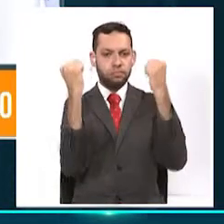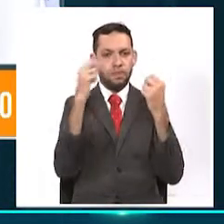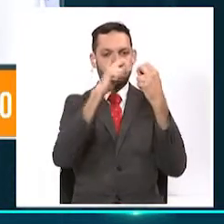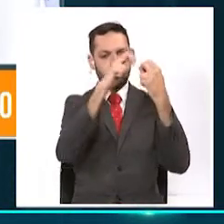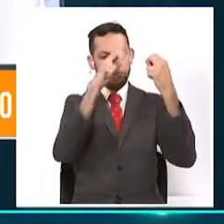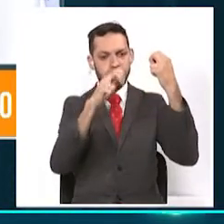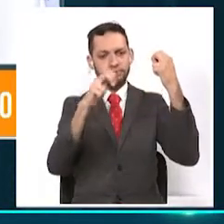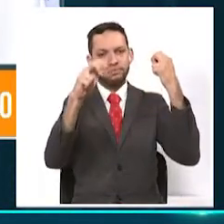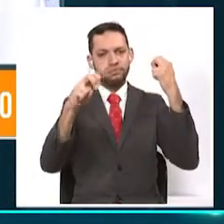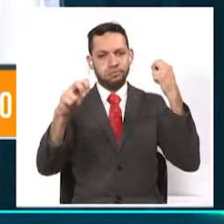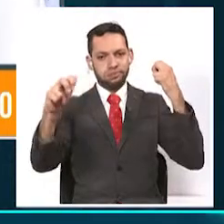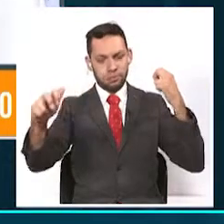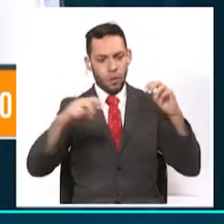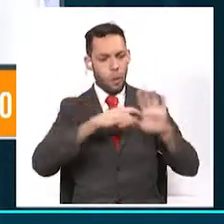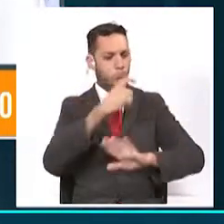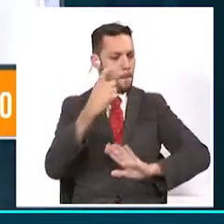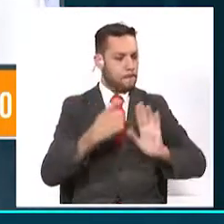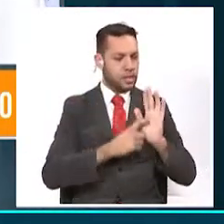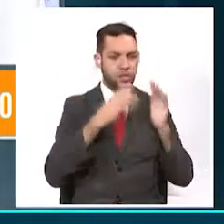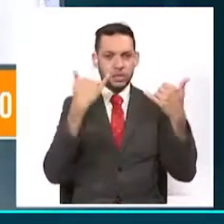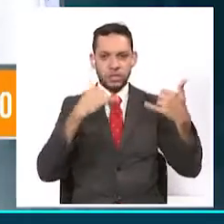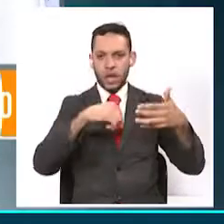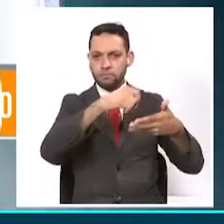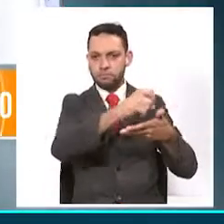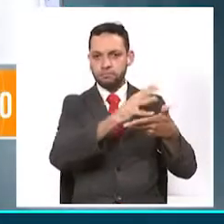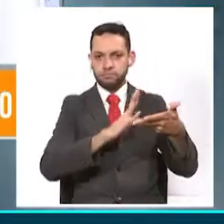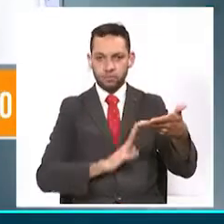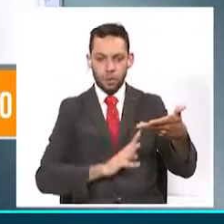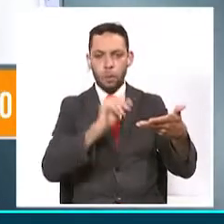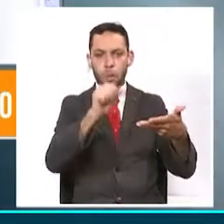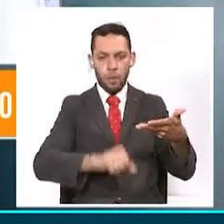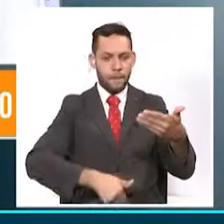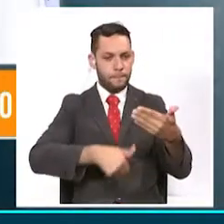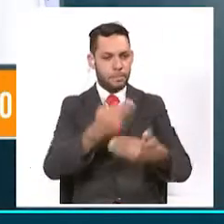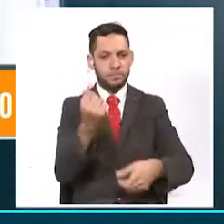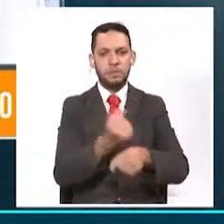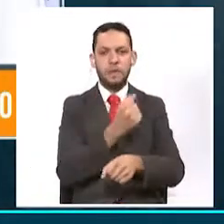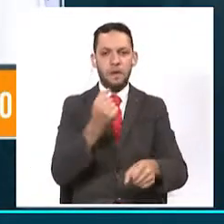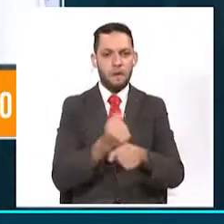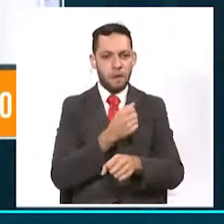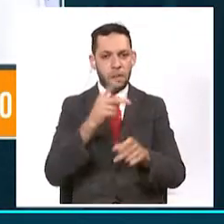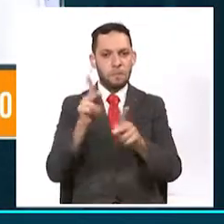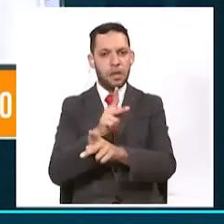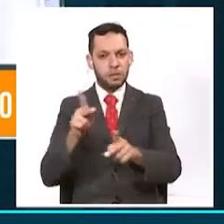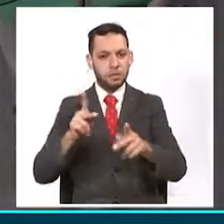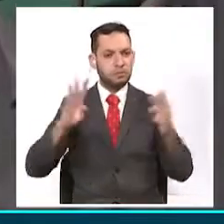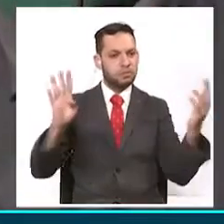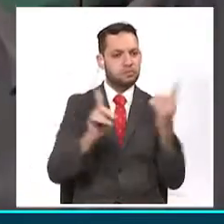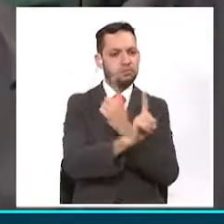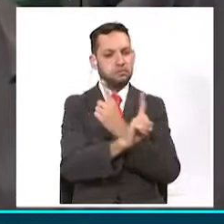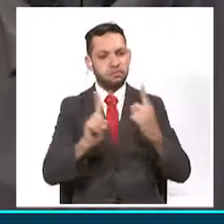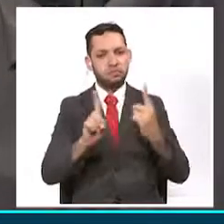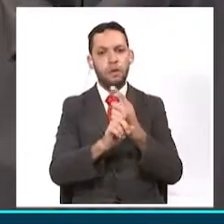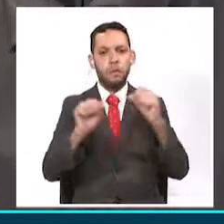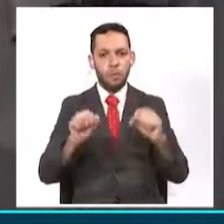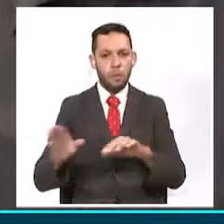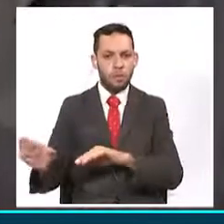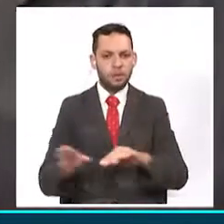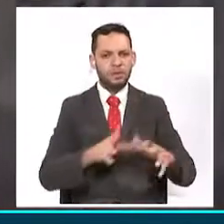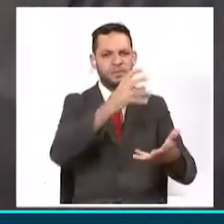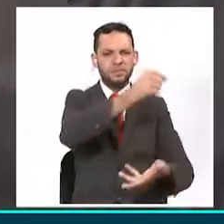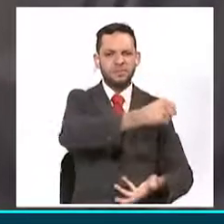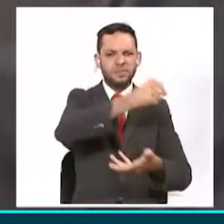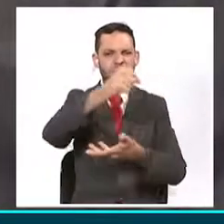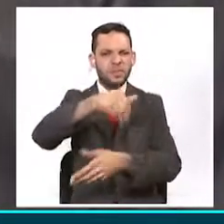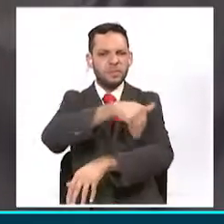pruebas electromecánicas para que podamos disfrutar de esta mega obra. Esta obra tiene una inversión